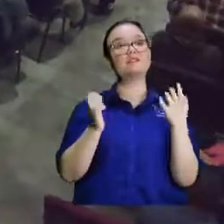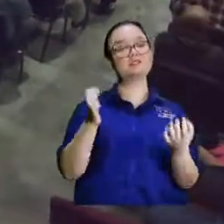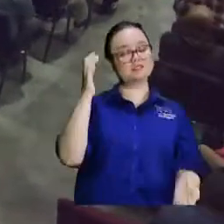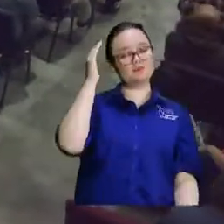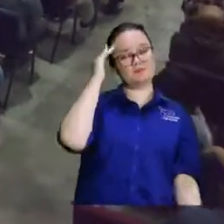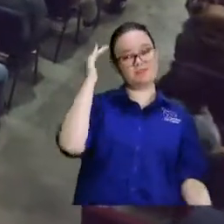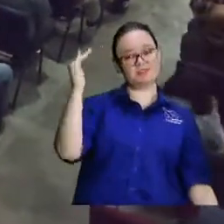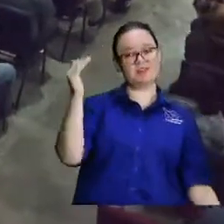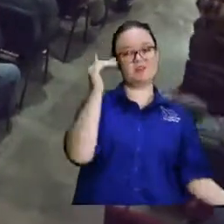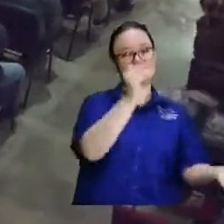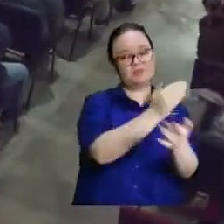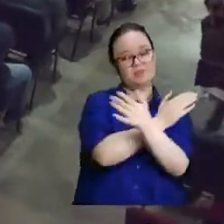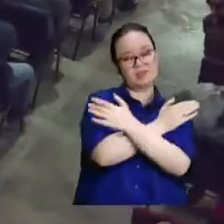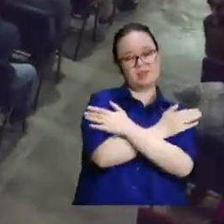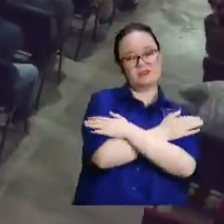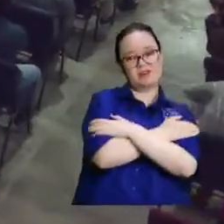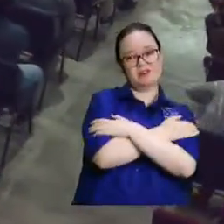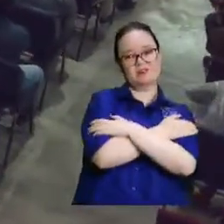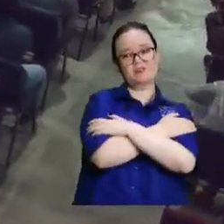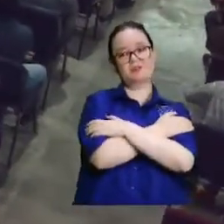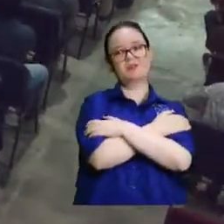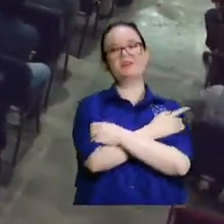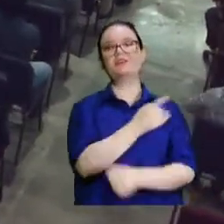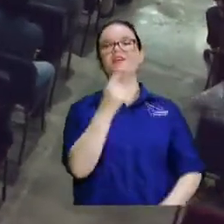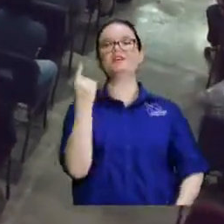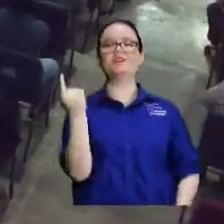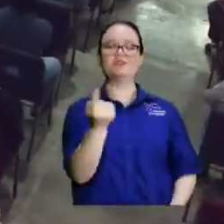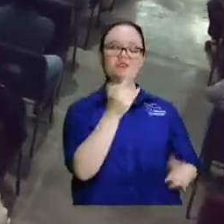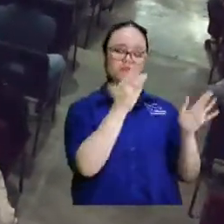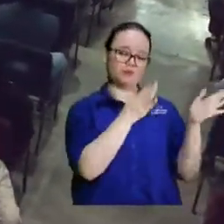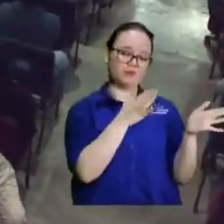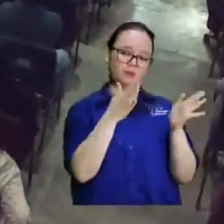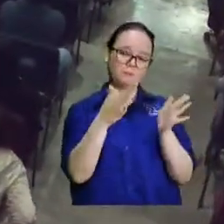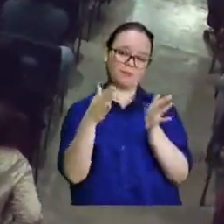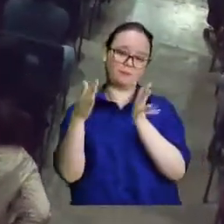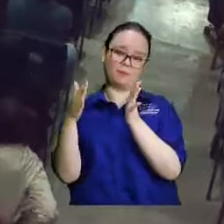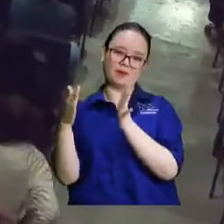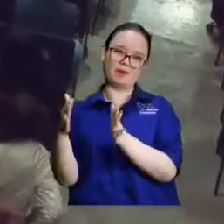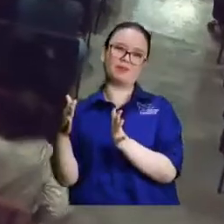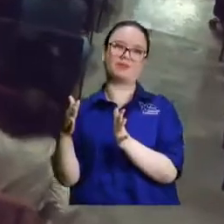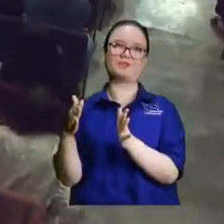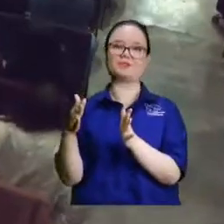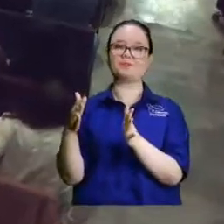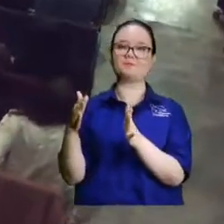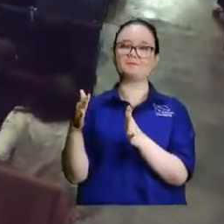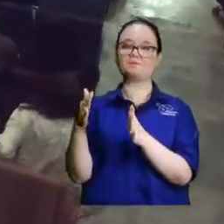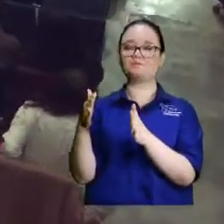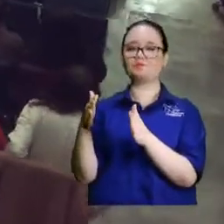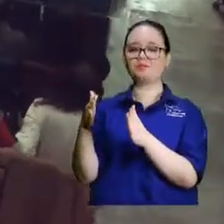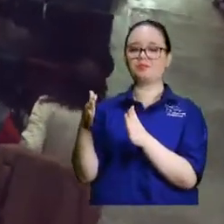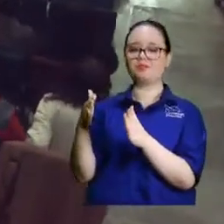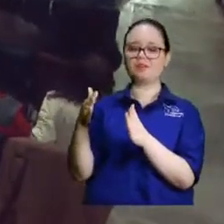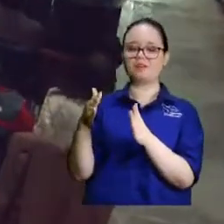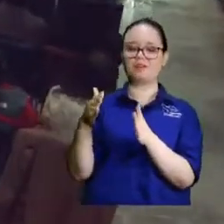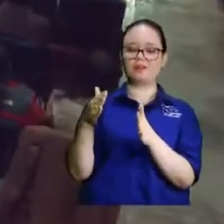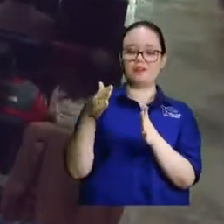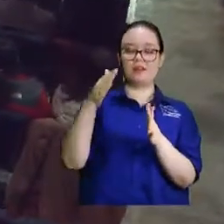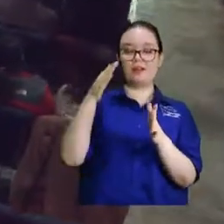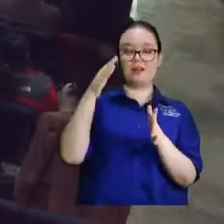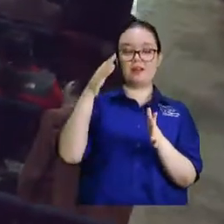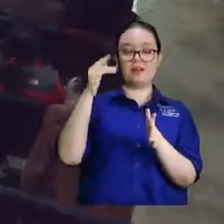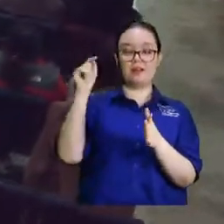un abrazo, un ósculo santo. Y preparándose muchos hermanos de allá, de Hermana República